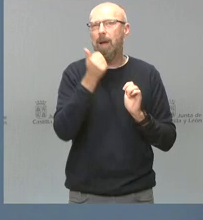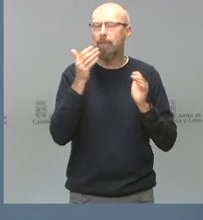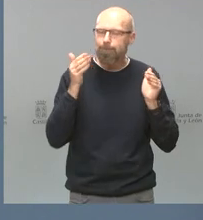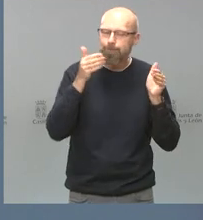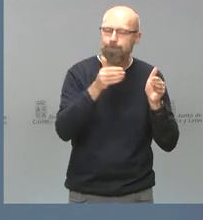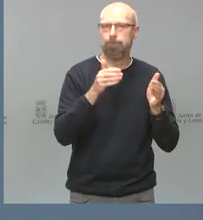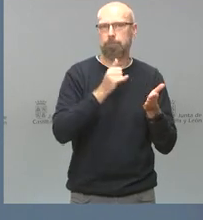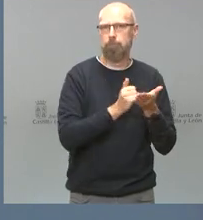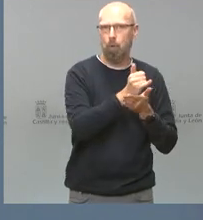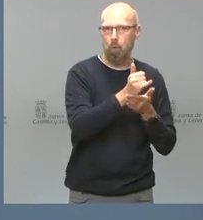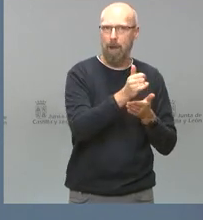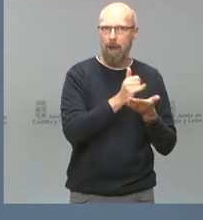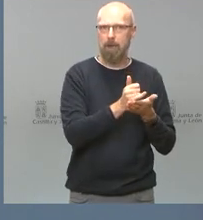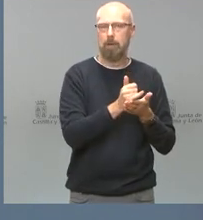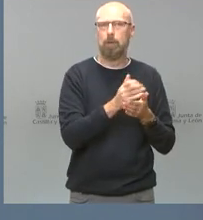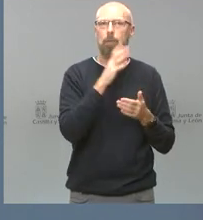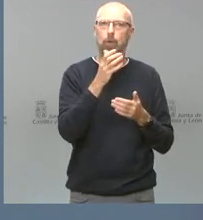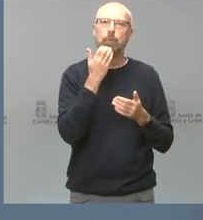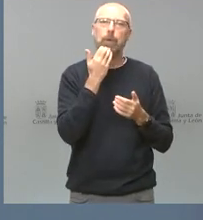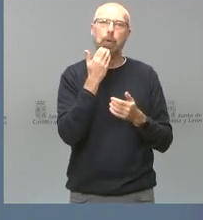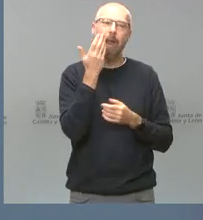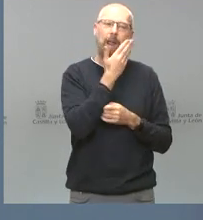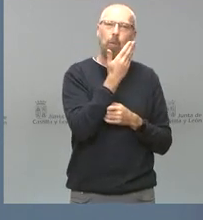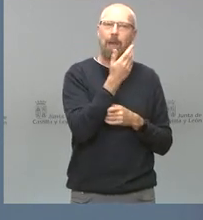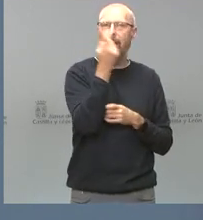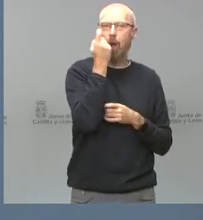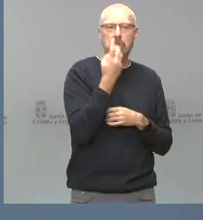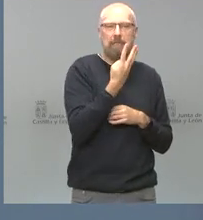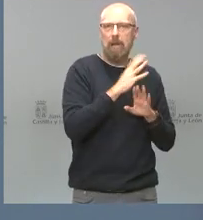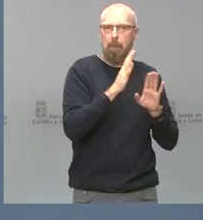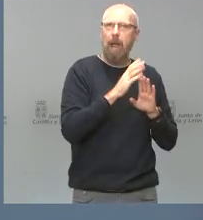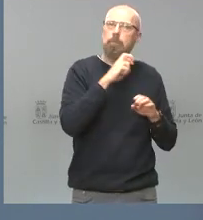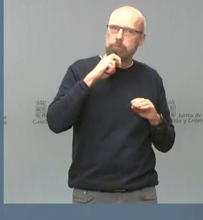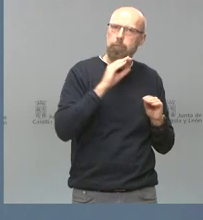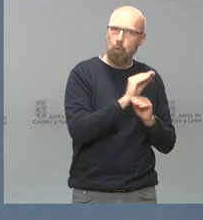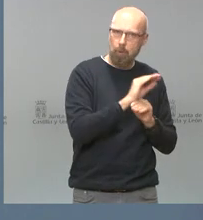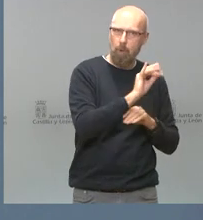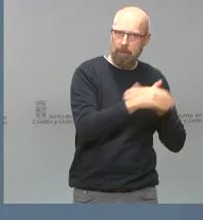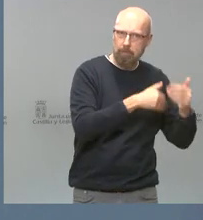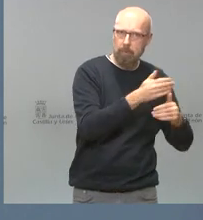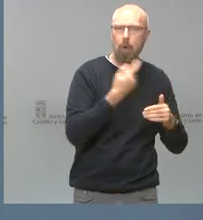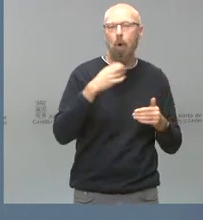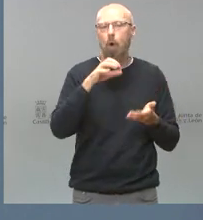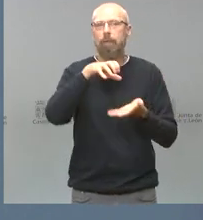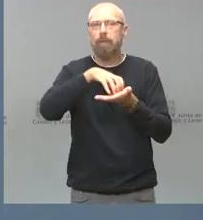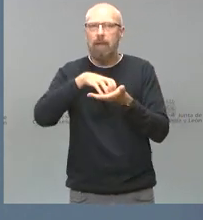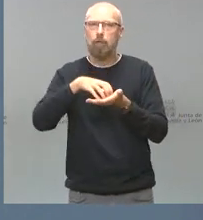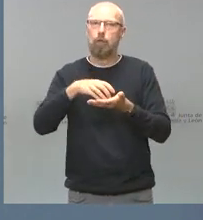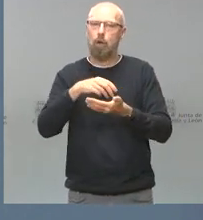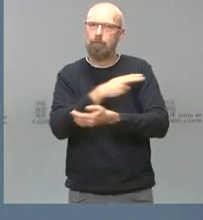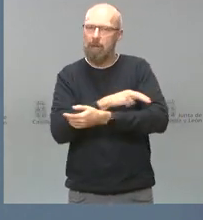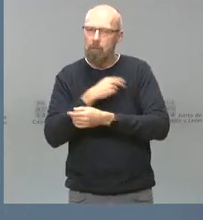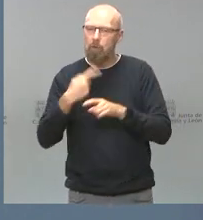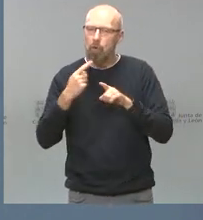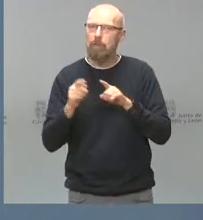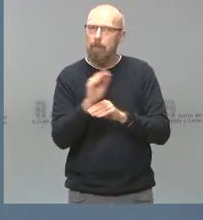a escuelas, aunque tengamos solamente tres alumnos, manteniendo un número muy relevante, el mayor de toda España, de consultorios locales y todo lo que tiene que ver con la conciliación de